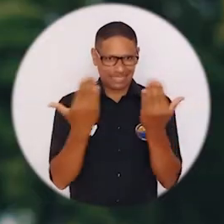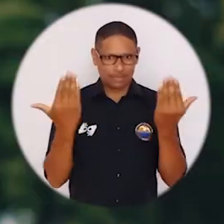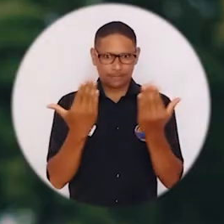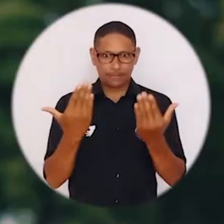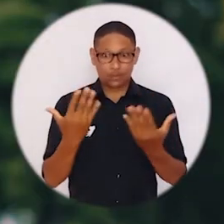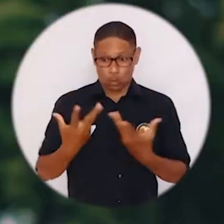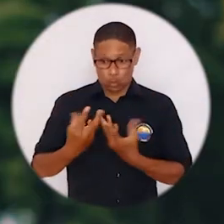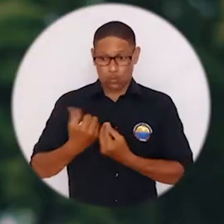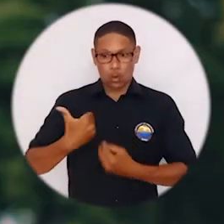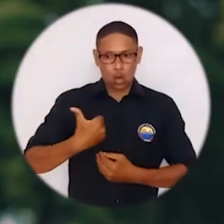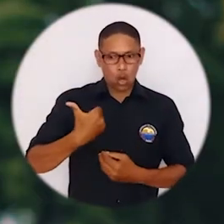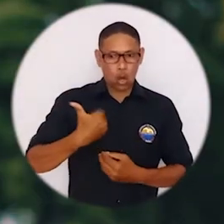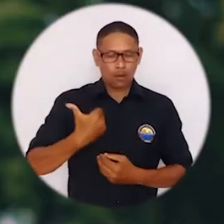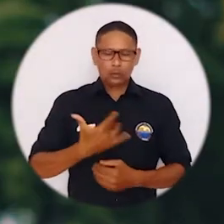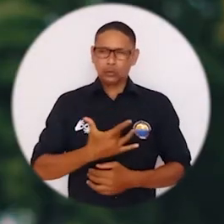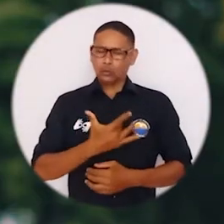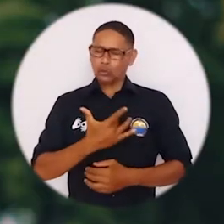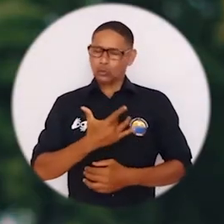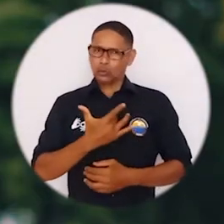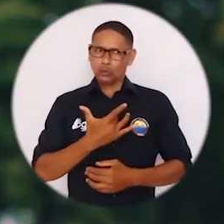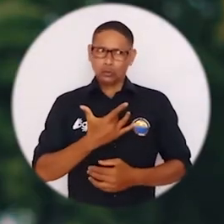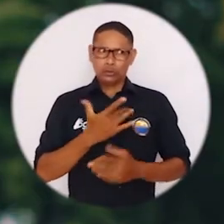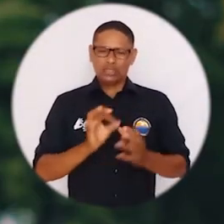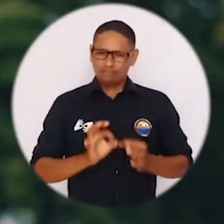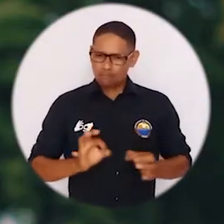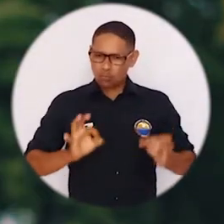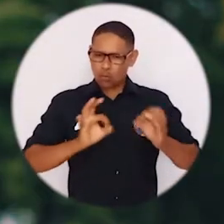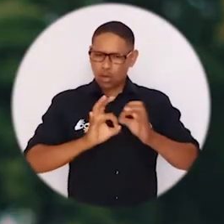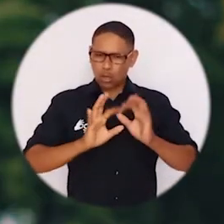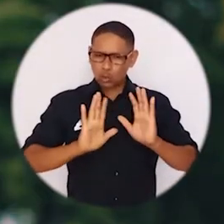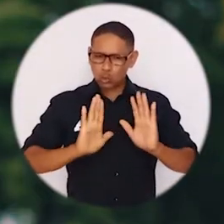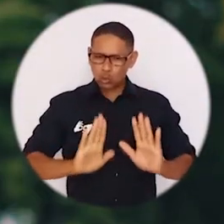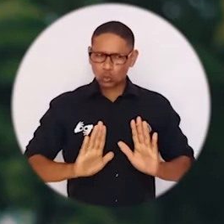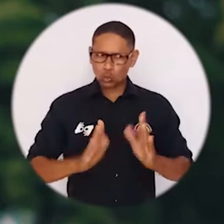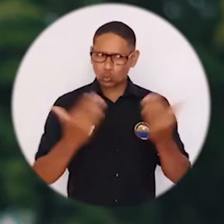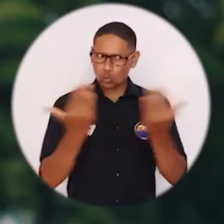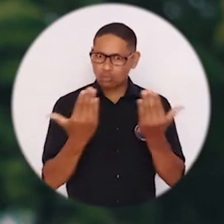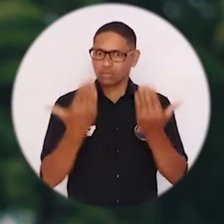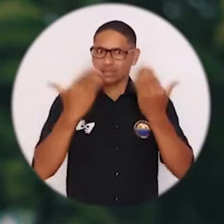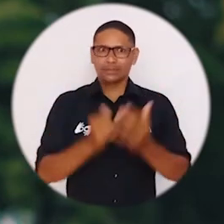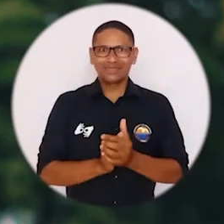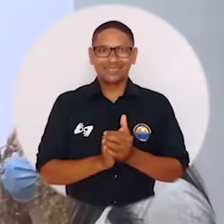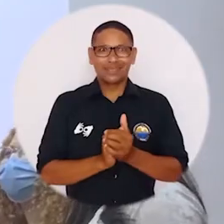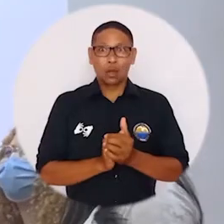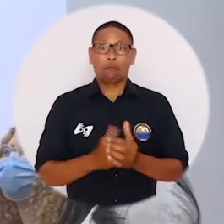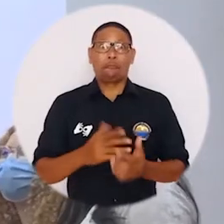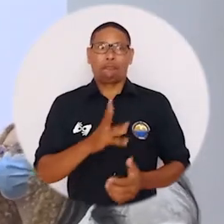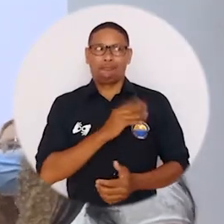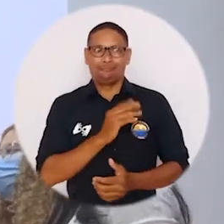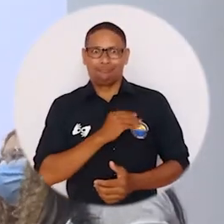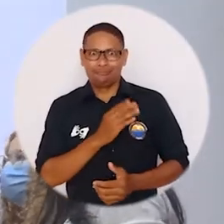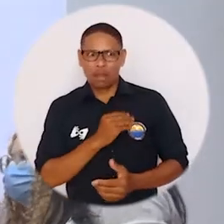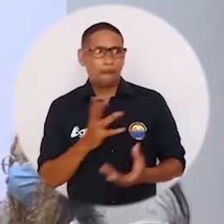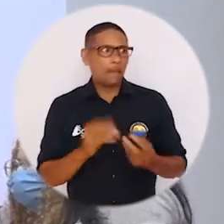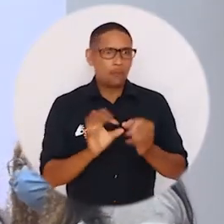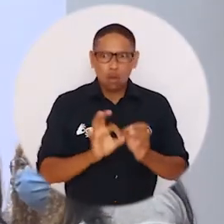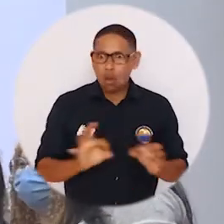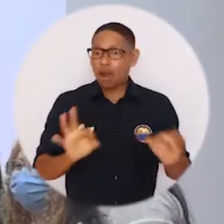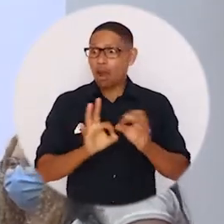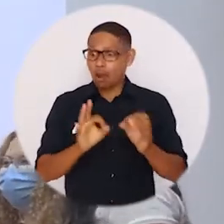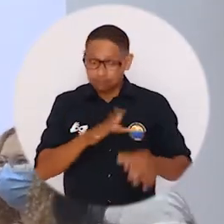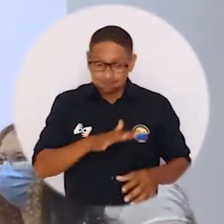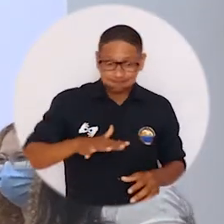La iniciativa es autoría de un grupo de jóvenes con gran sentido de pertenencia por su unidad académica. Entusiastas por el objetivo de